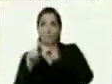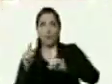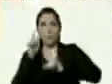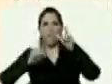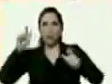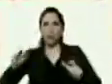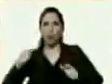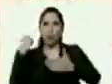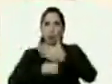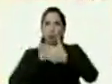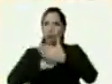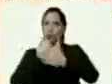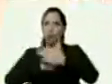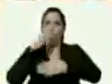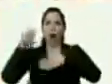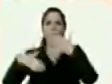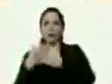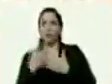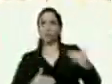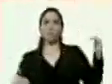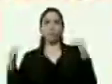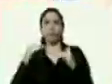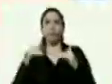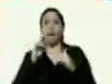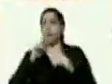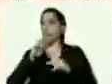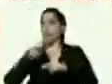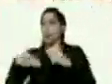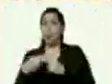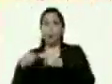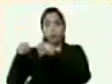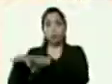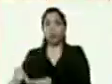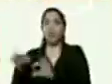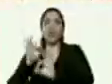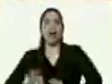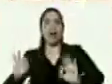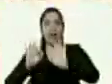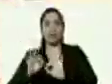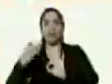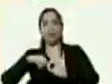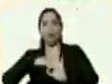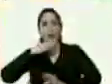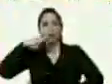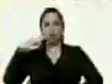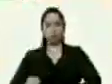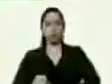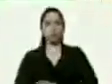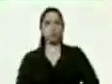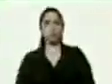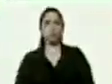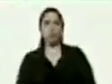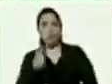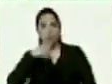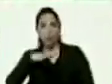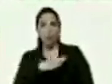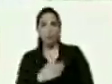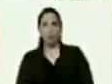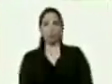luchó luchó hasta vencer ahí no se rinde nadie hermano presidente así es nuestro bravo pueblo encabezado